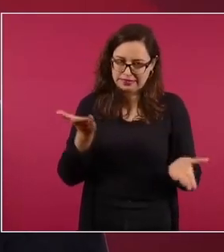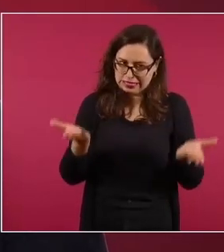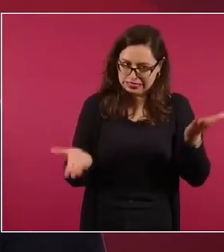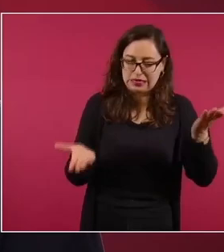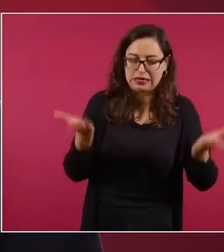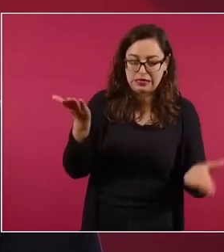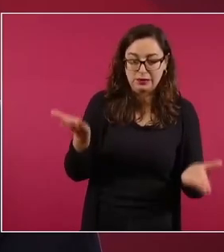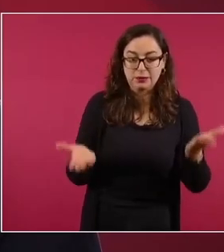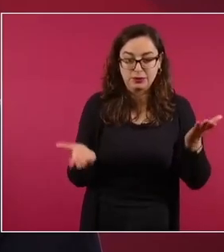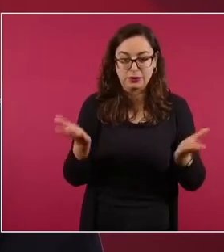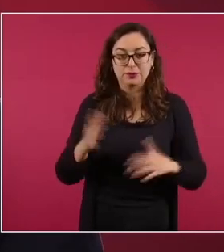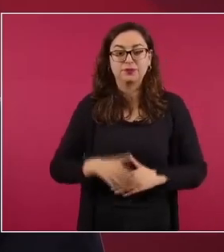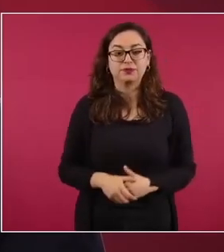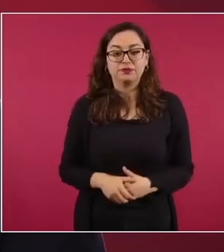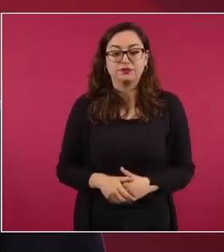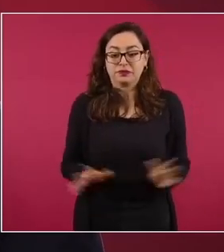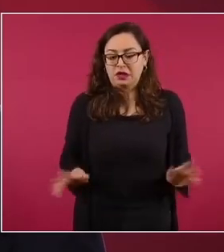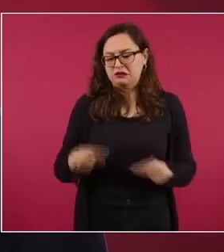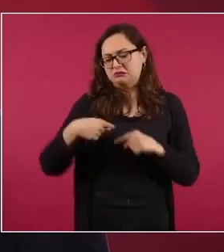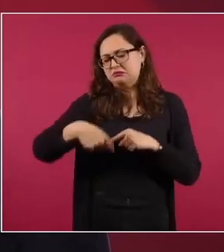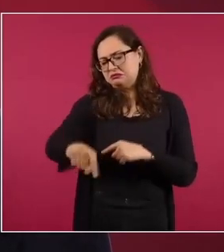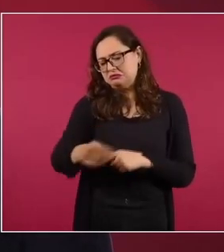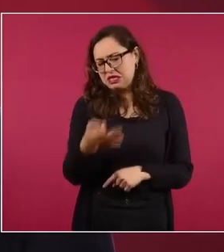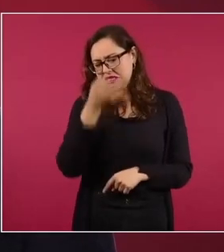como presidente,